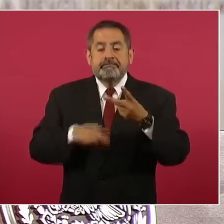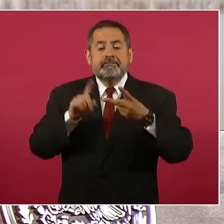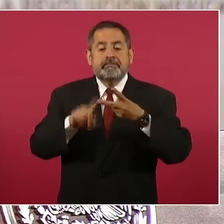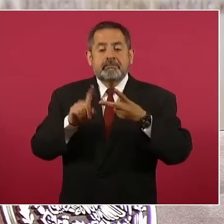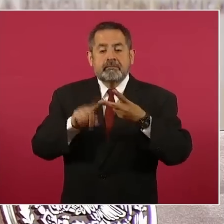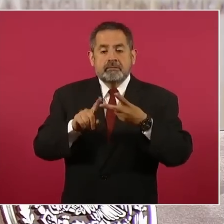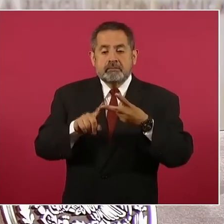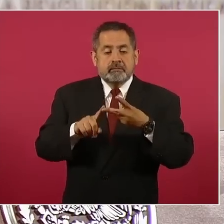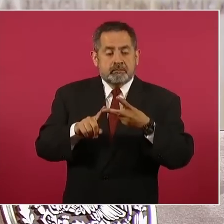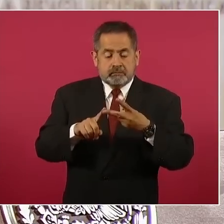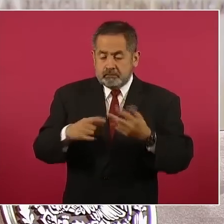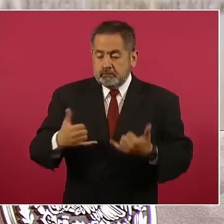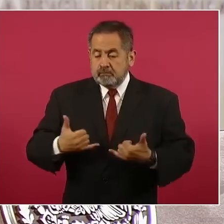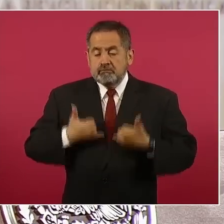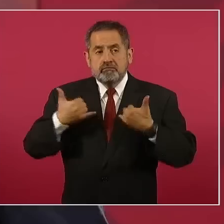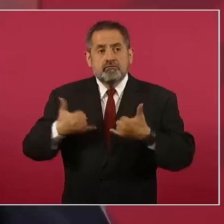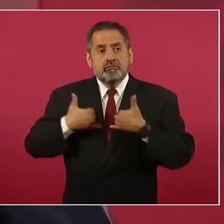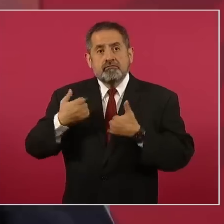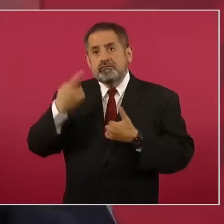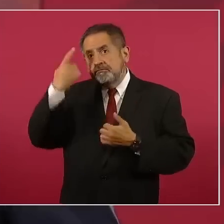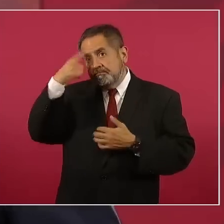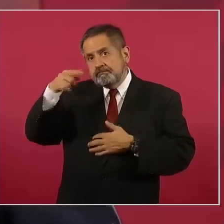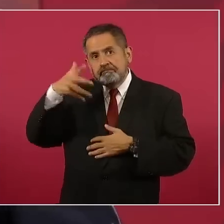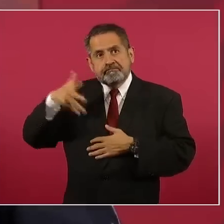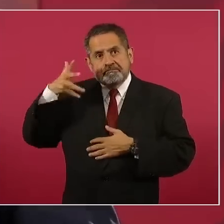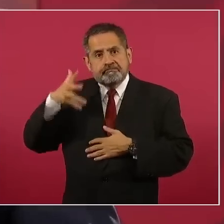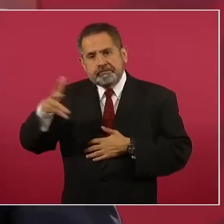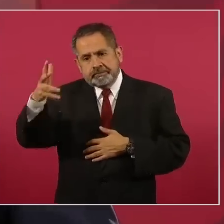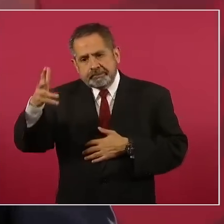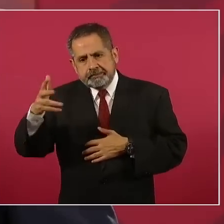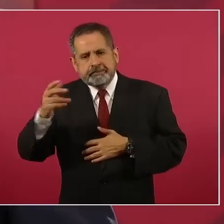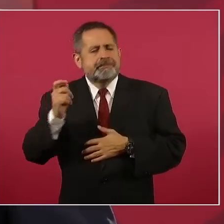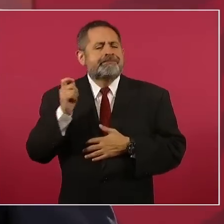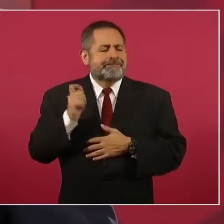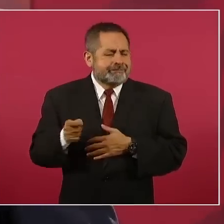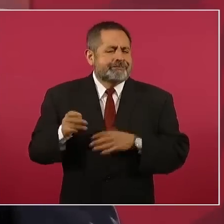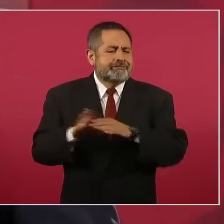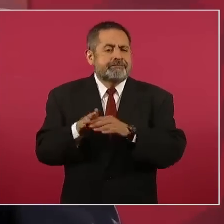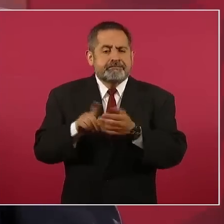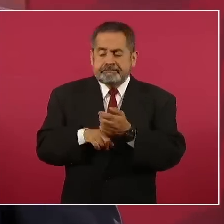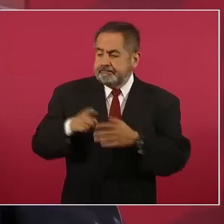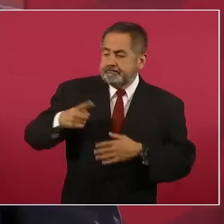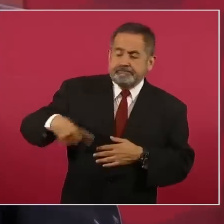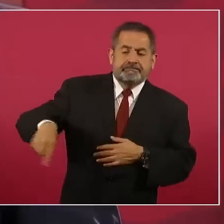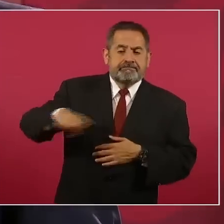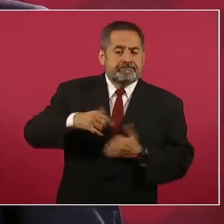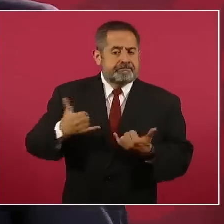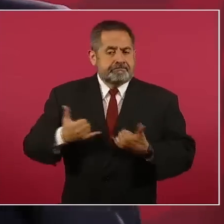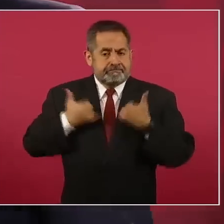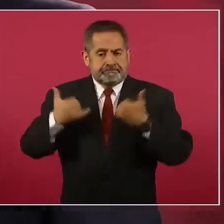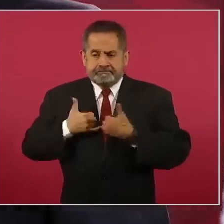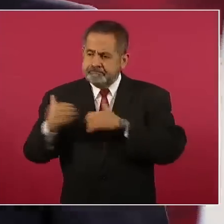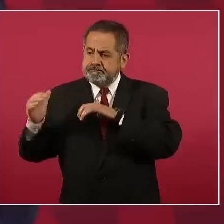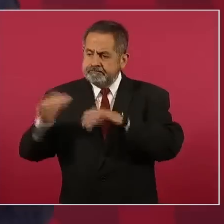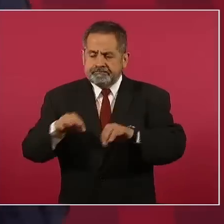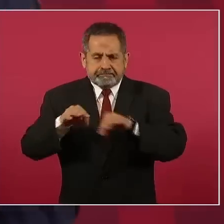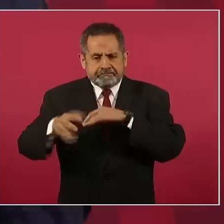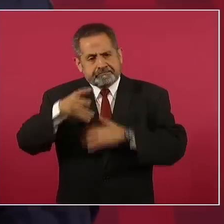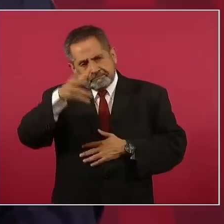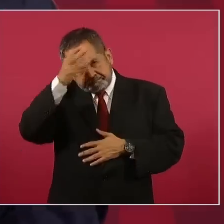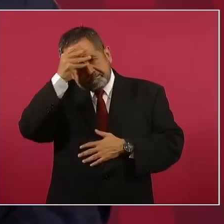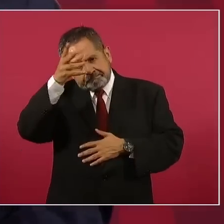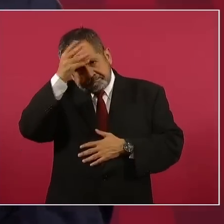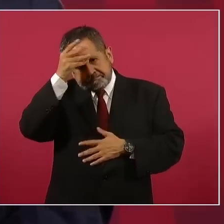Jóvenes Construyendo el Futuro, el que los jóvenes puedan tener trabajo como aprendices,